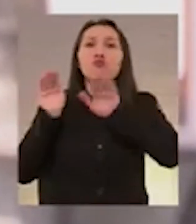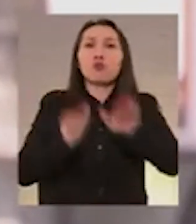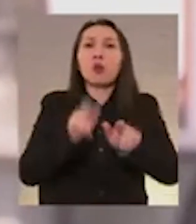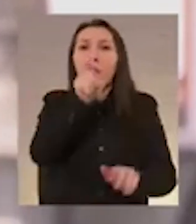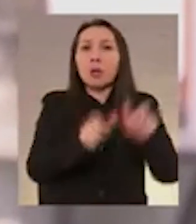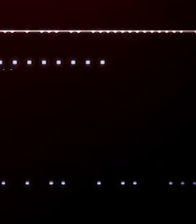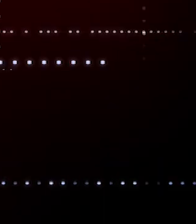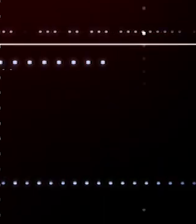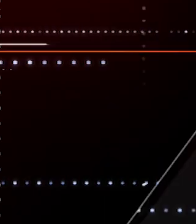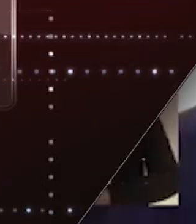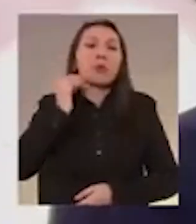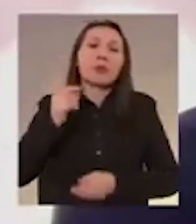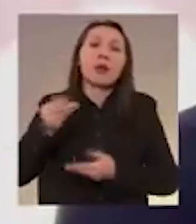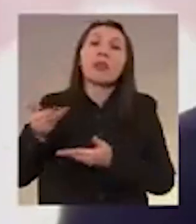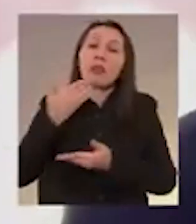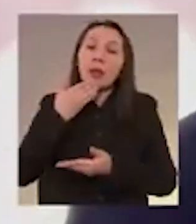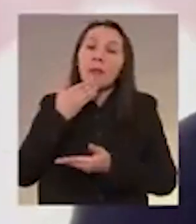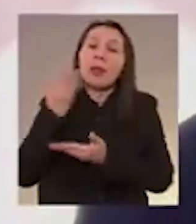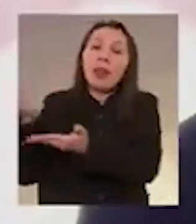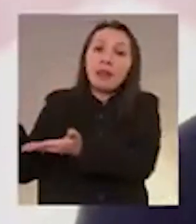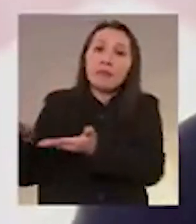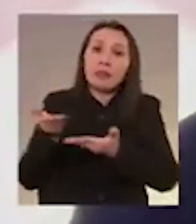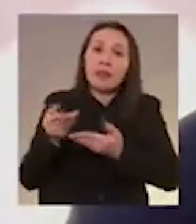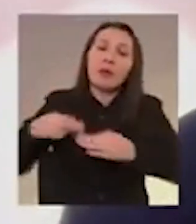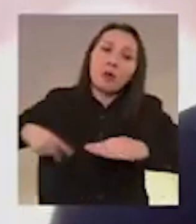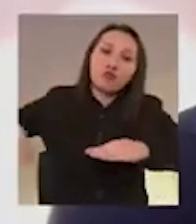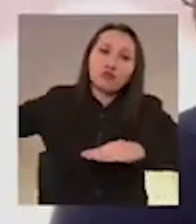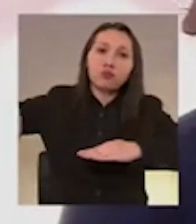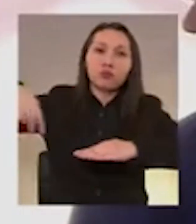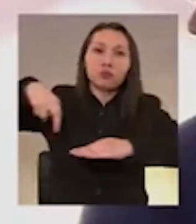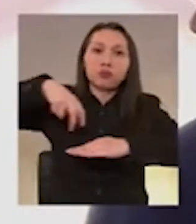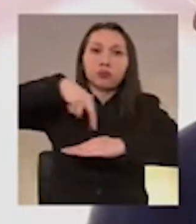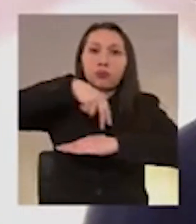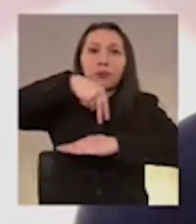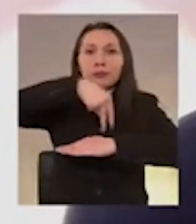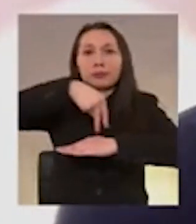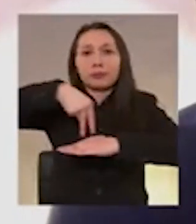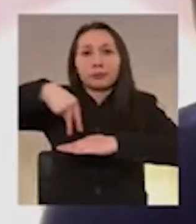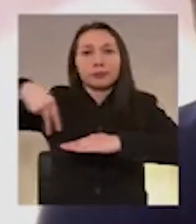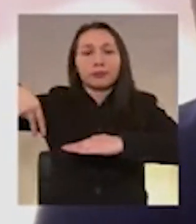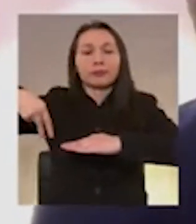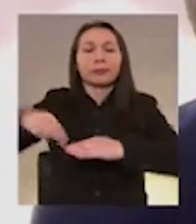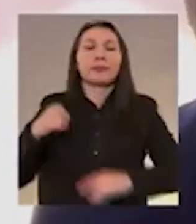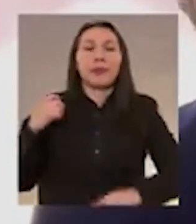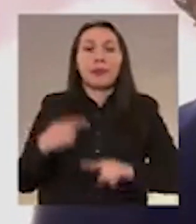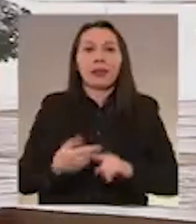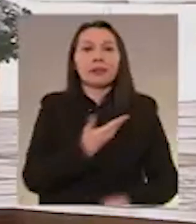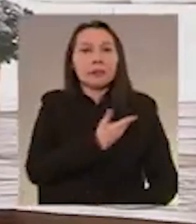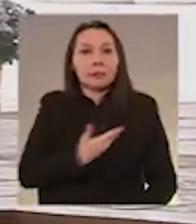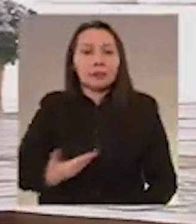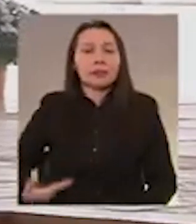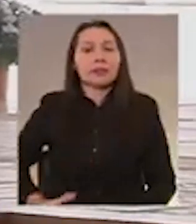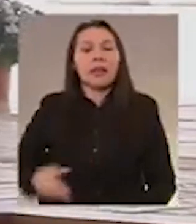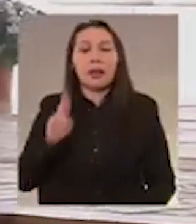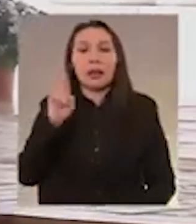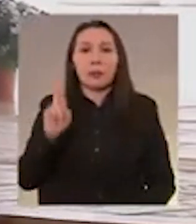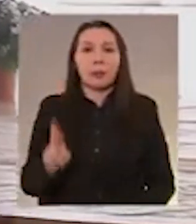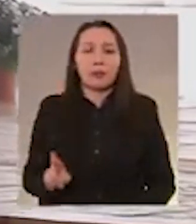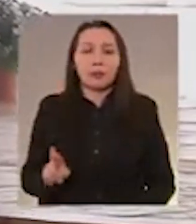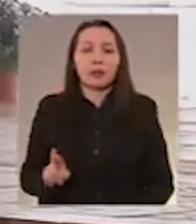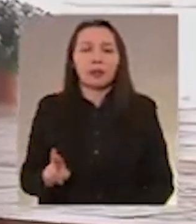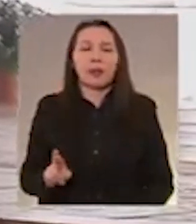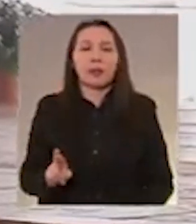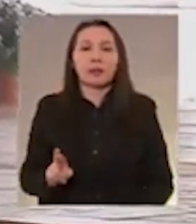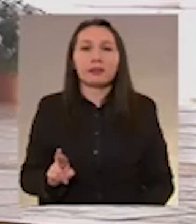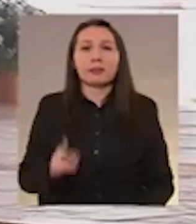de quienes sufrieron. El legado de su gobierno será el Plan Nacional de Búsqueda de Verdad y Justicia, el cual fue construido con familias de personas